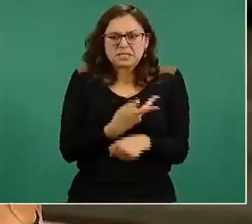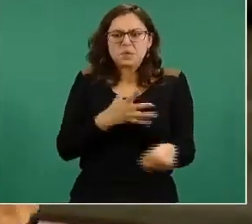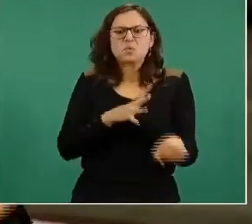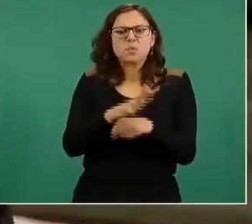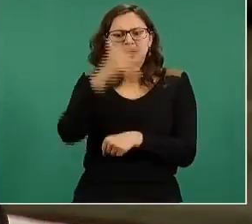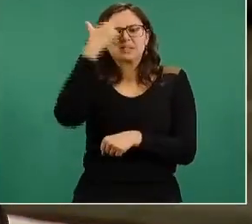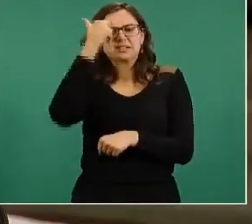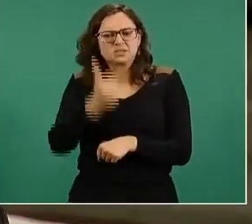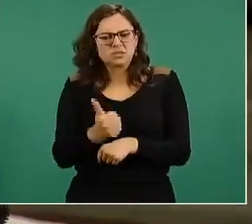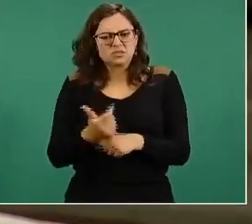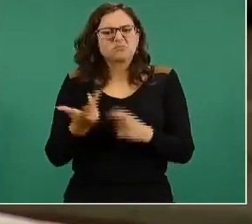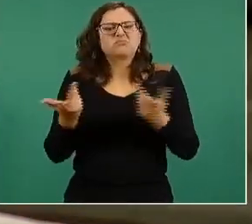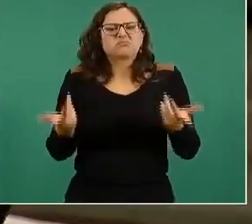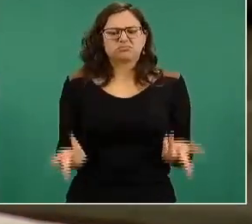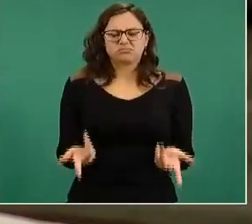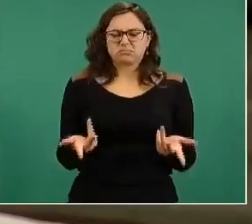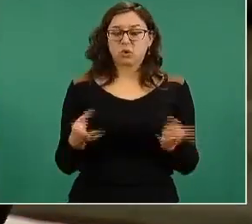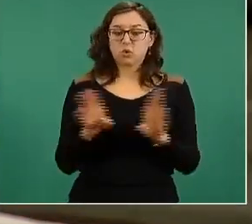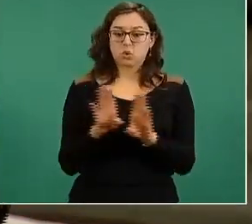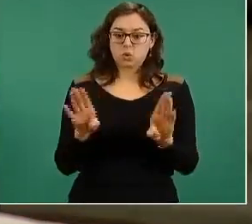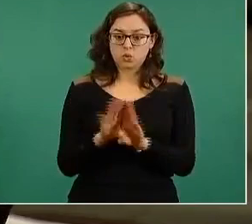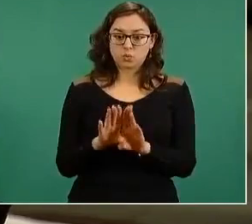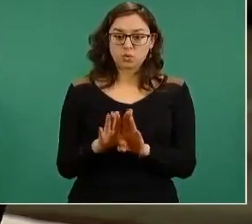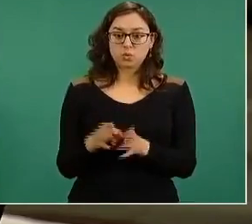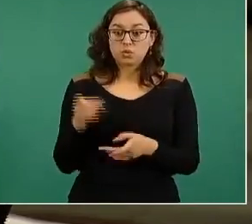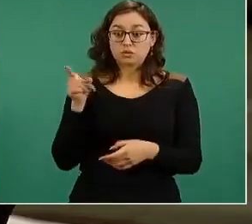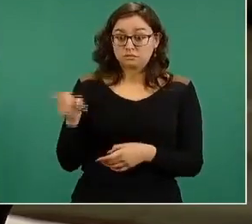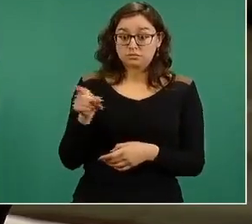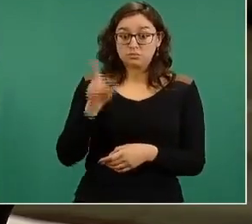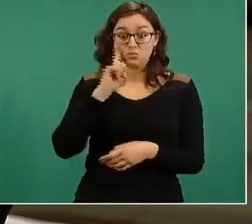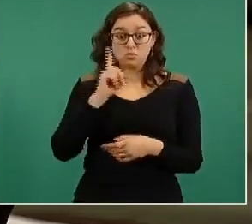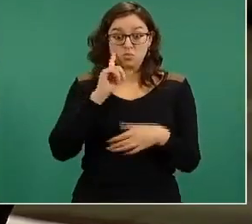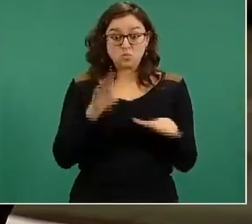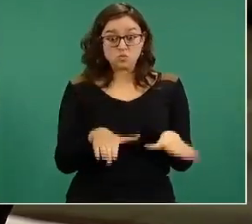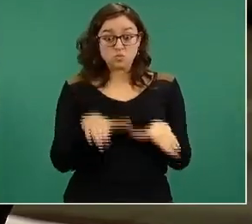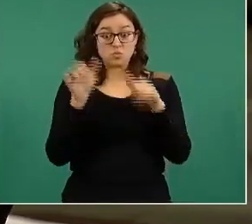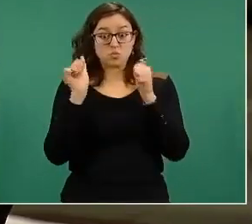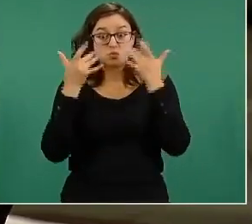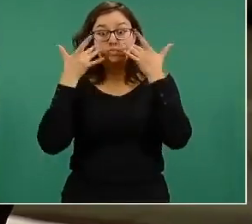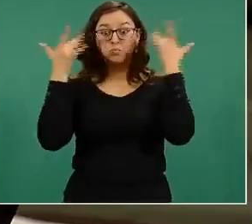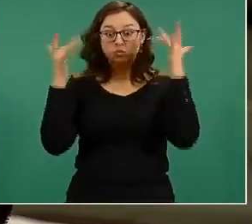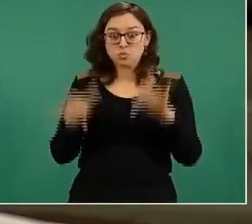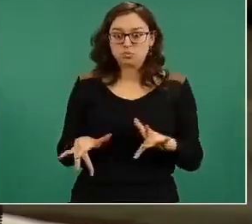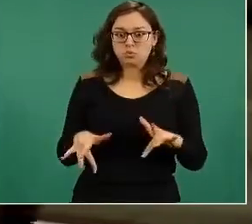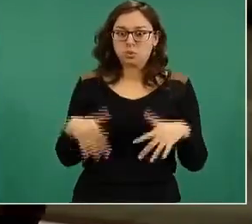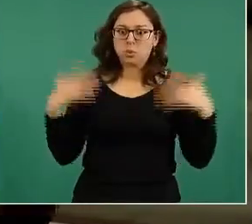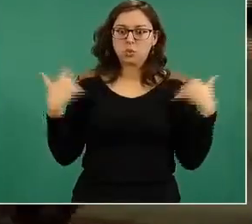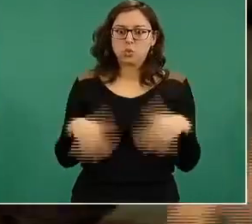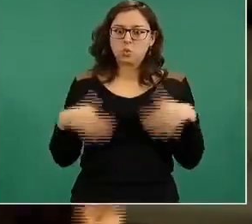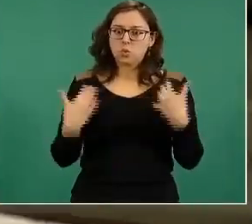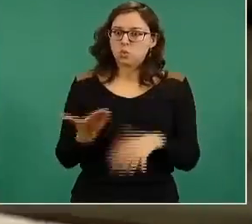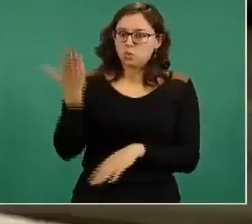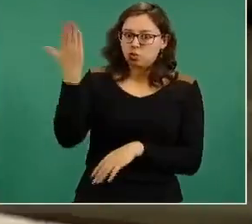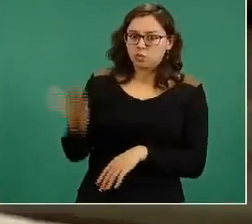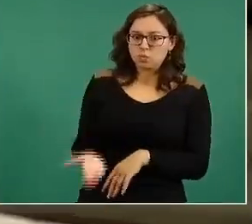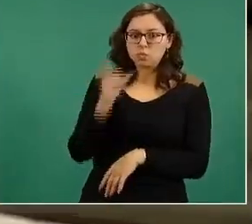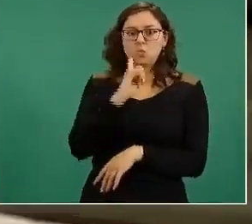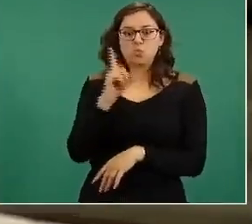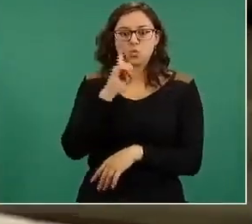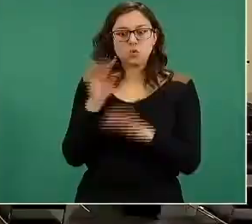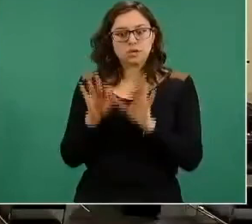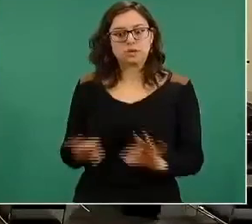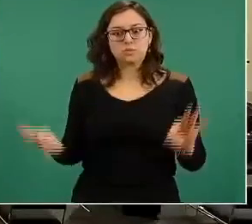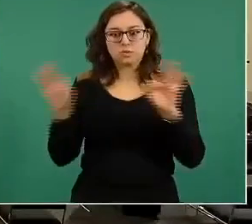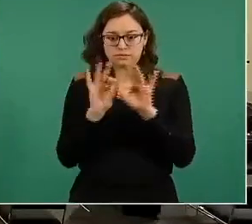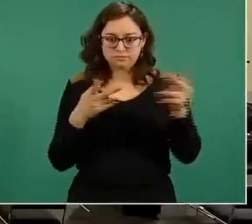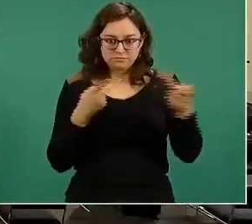situación y qué pilar está dejando, porque entiendo que ella participó de forma importante en el diseño del